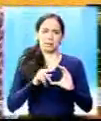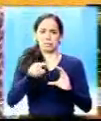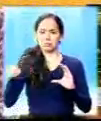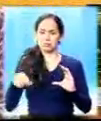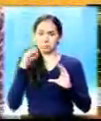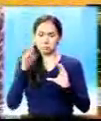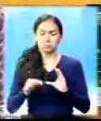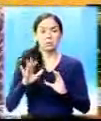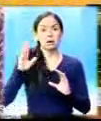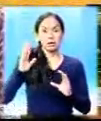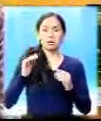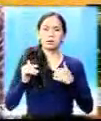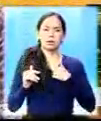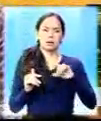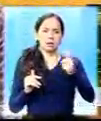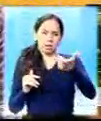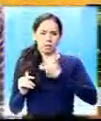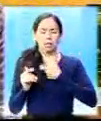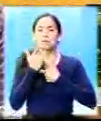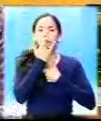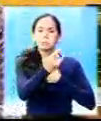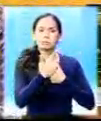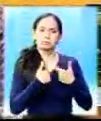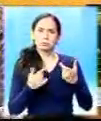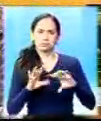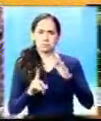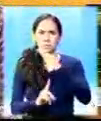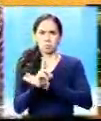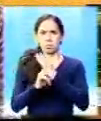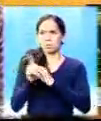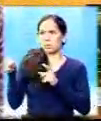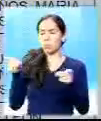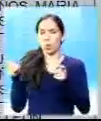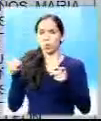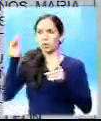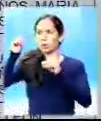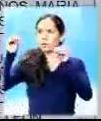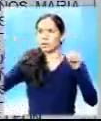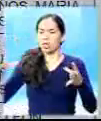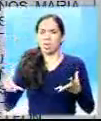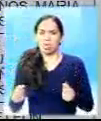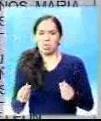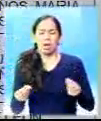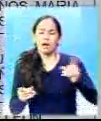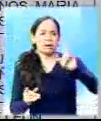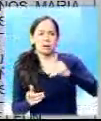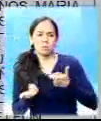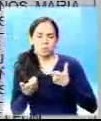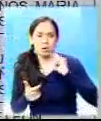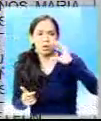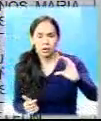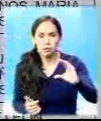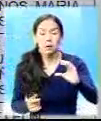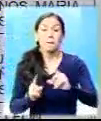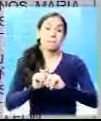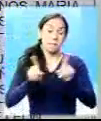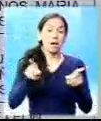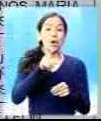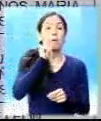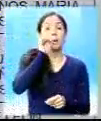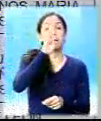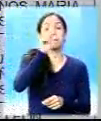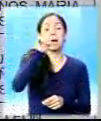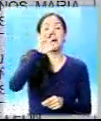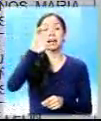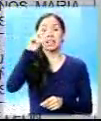cumplir con el compromiso porque ya hay muchos controles. Aparentemente a Roberto Barreda se cambió el nombre